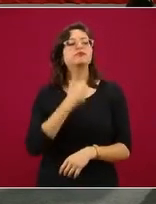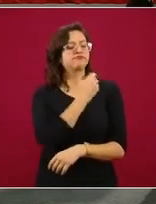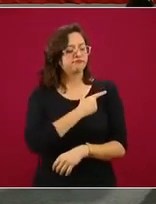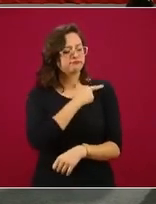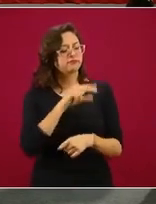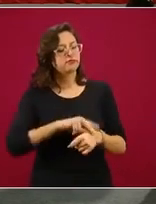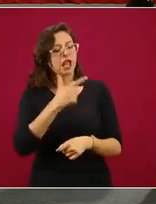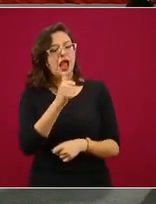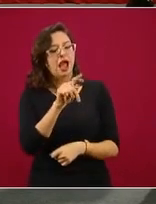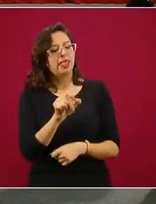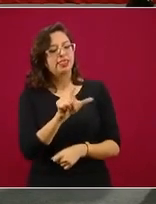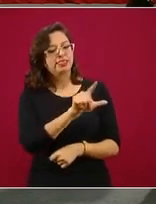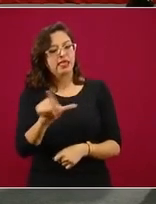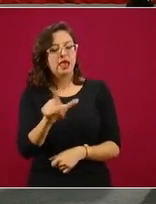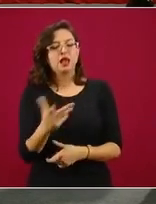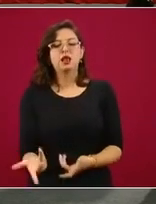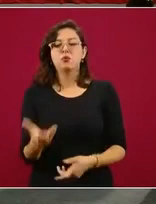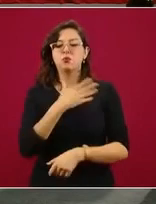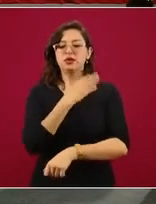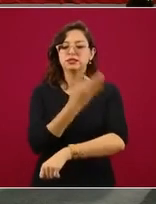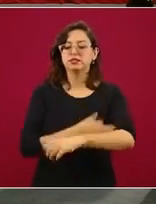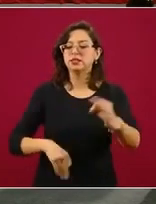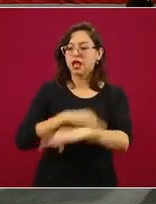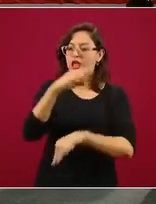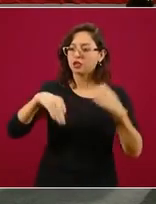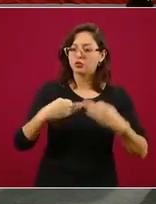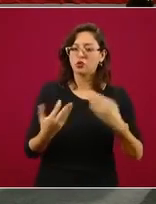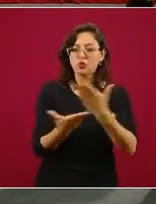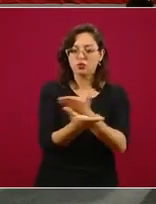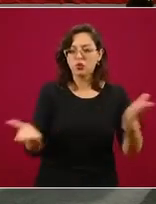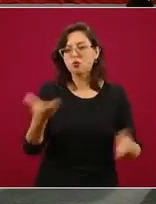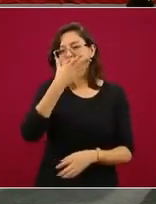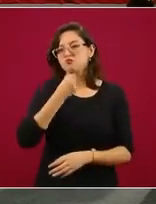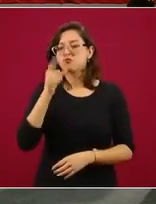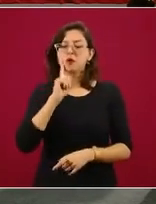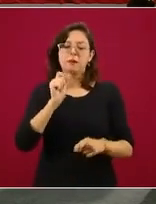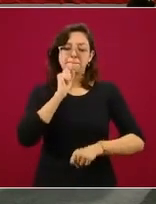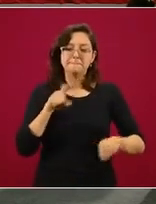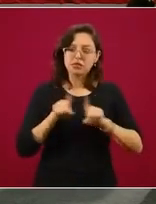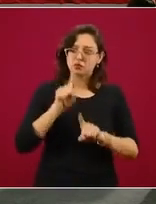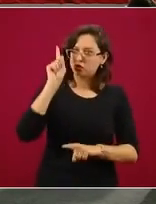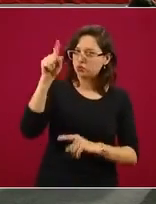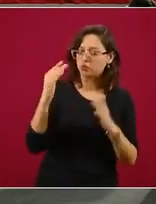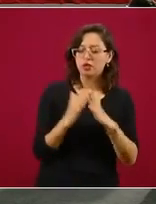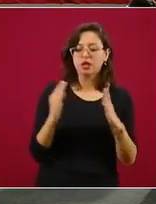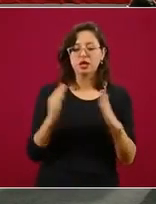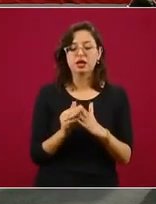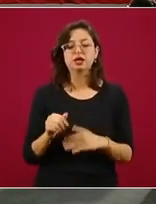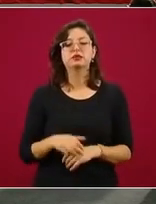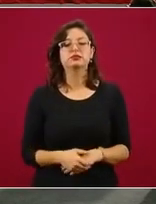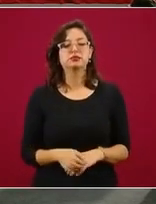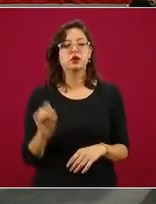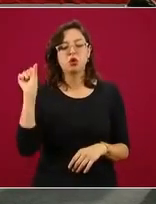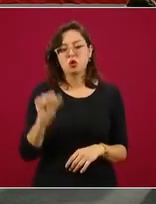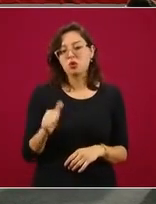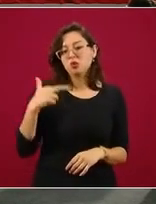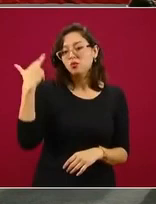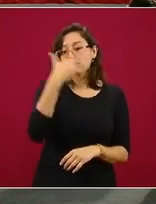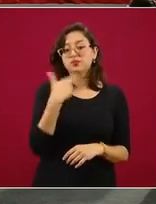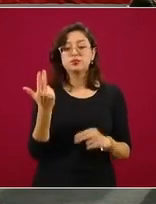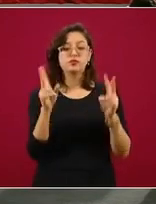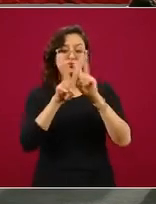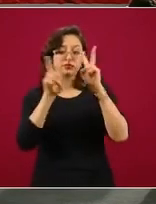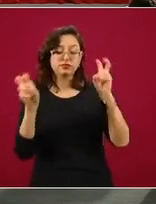y todos, buenas tardes a todas y todos en casa. Vamos a revisar el semáforo de riesgo